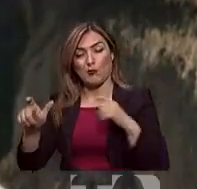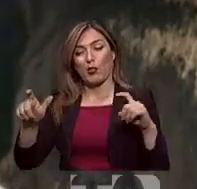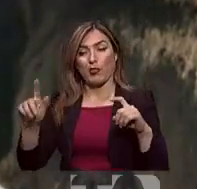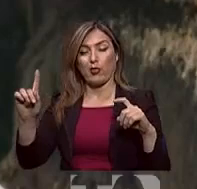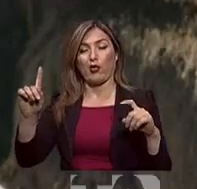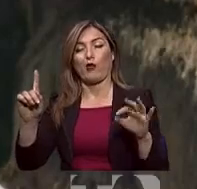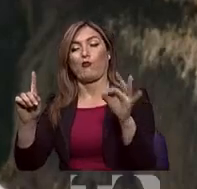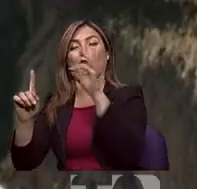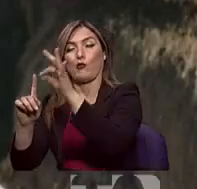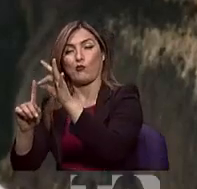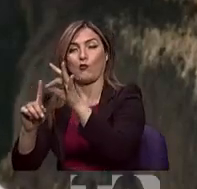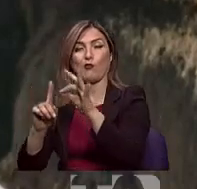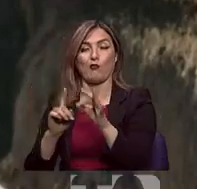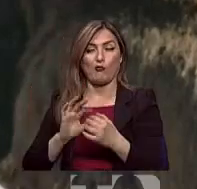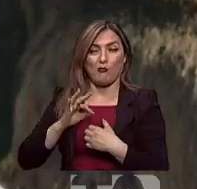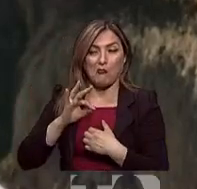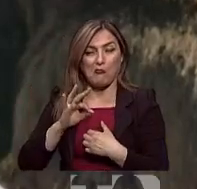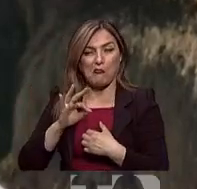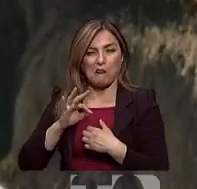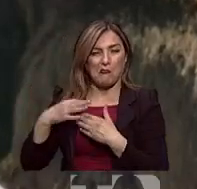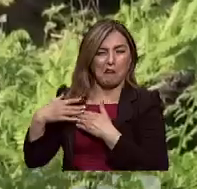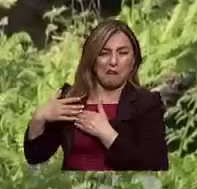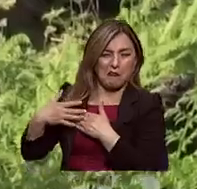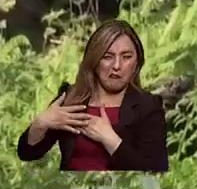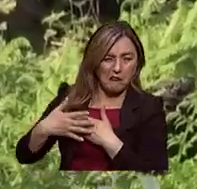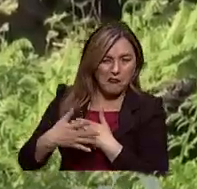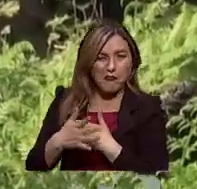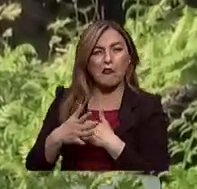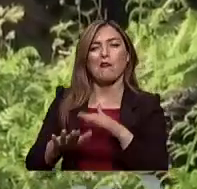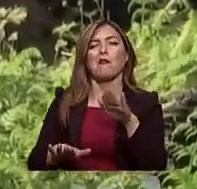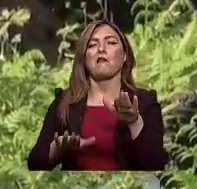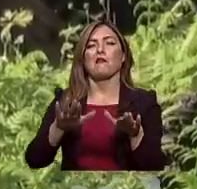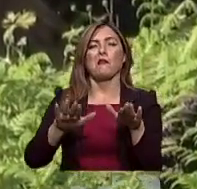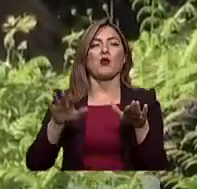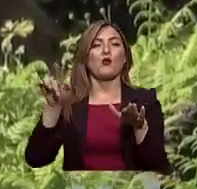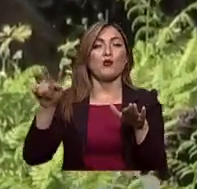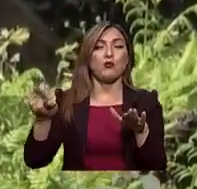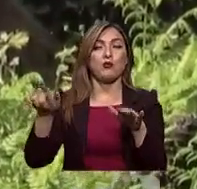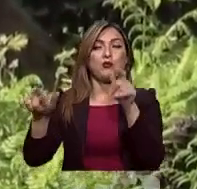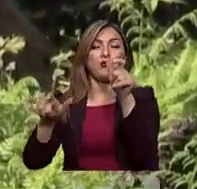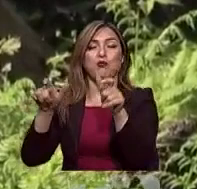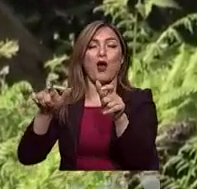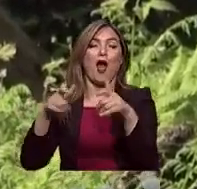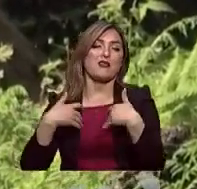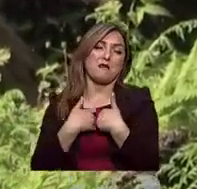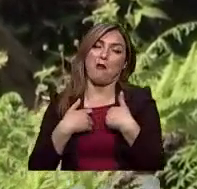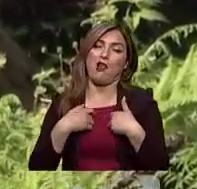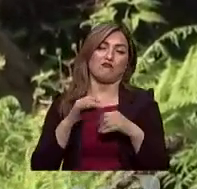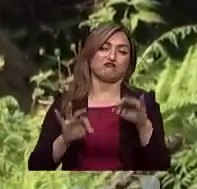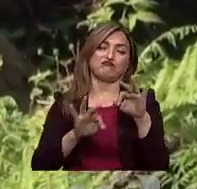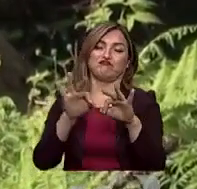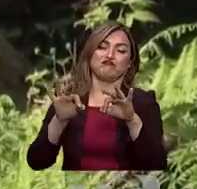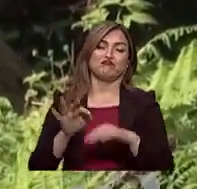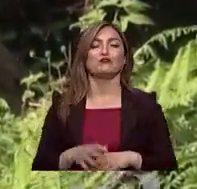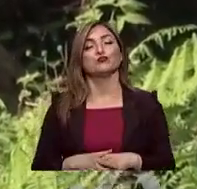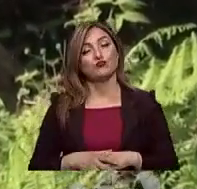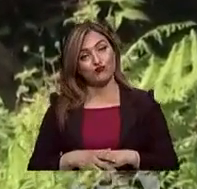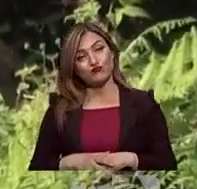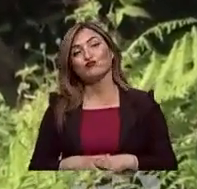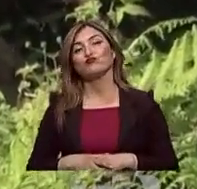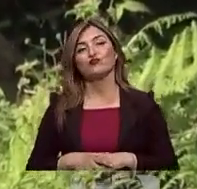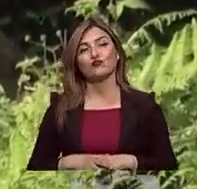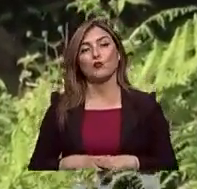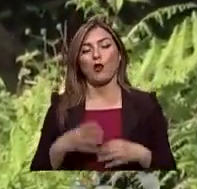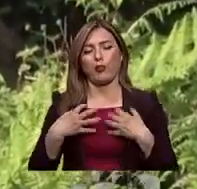se pudo haber dado a lo largo de la pandemia y que tal vez los ciervos contagiaron a otros ciervos. Y pues ahora ellos podrían ser un